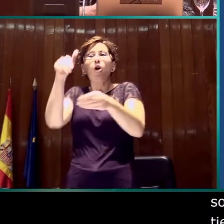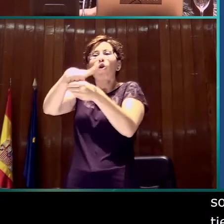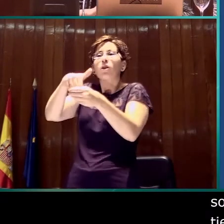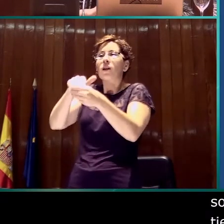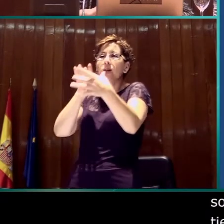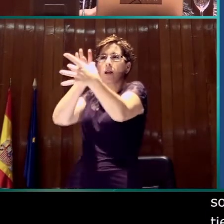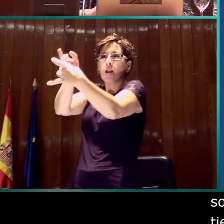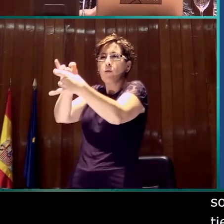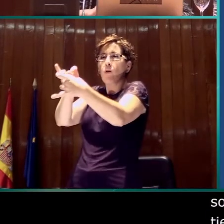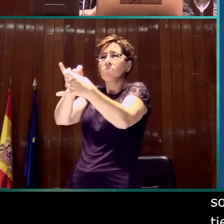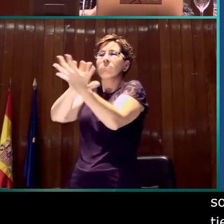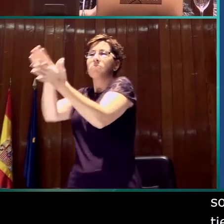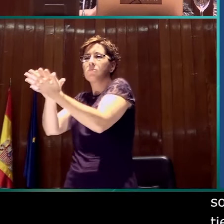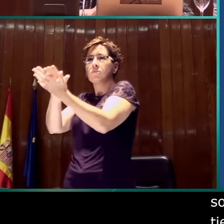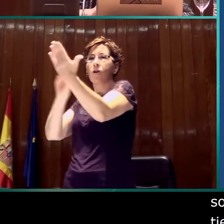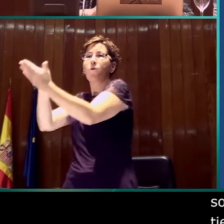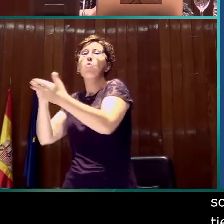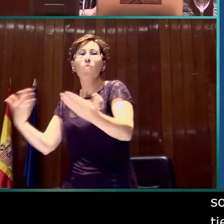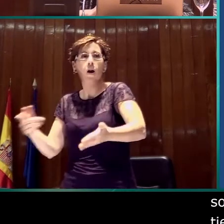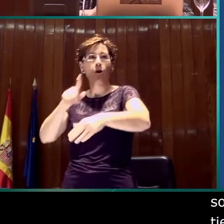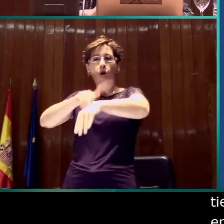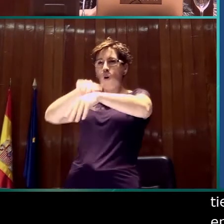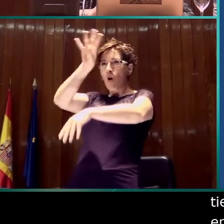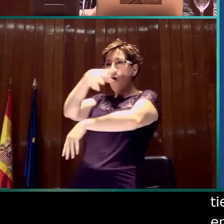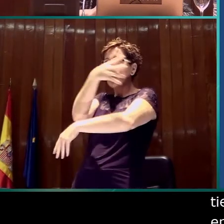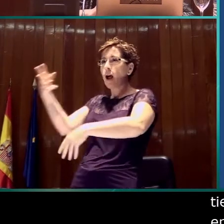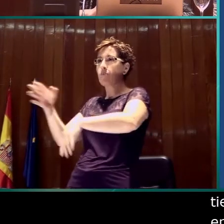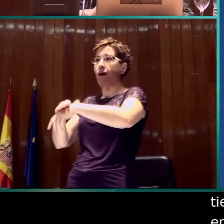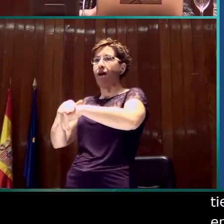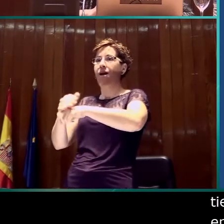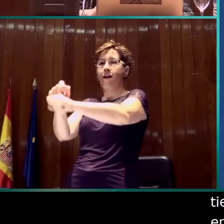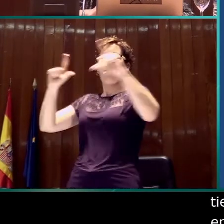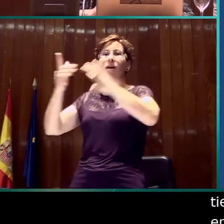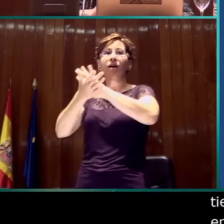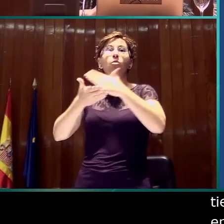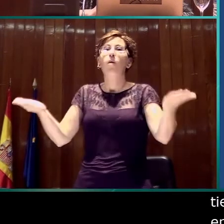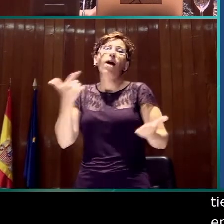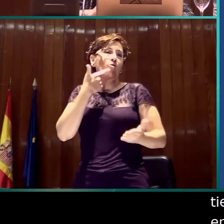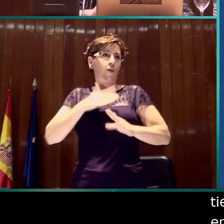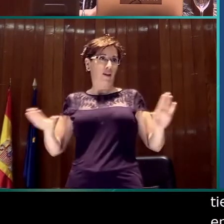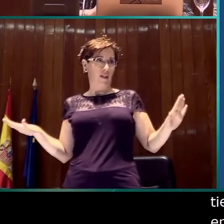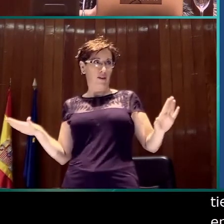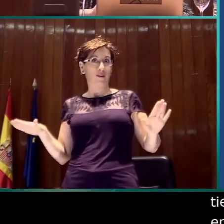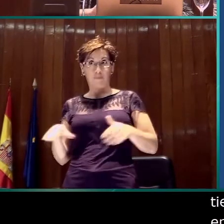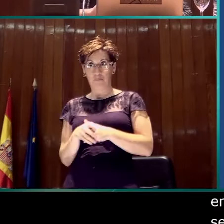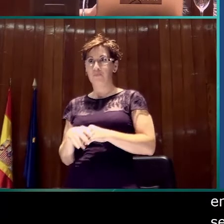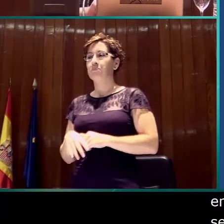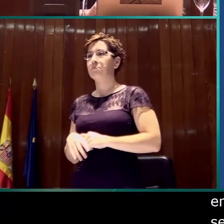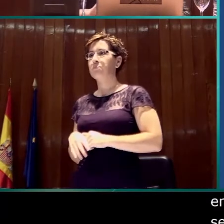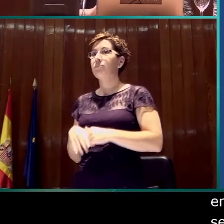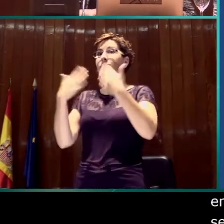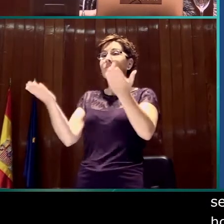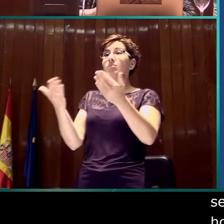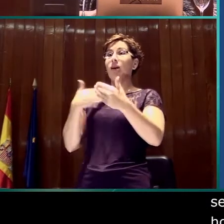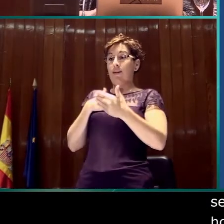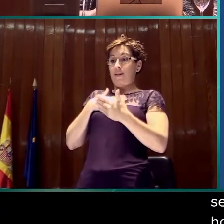y en qué horario emiten ese contenido signado. Como comentaba anteriormente, el estudio